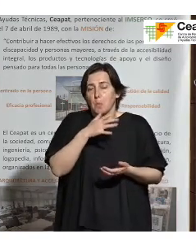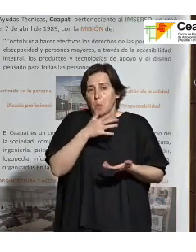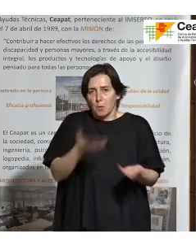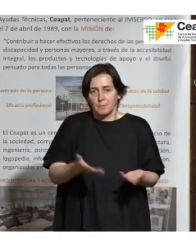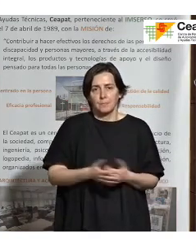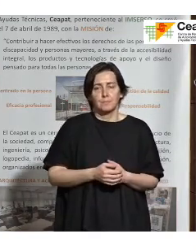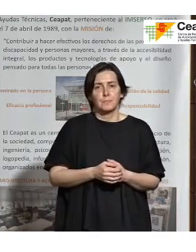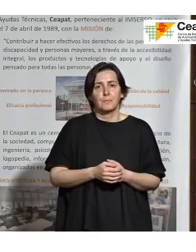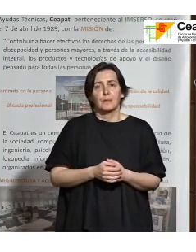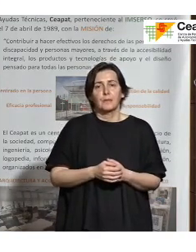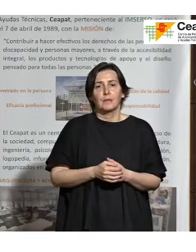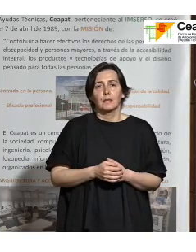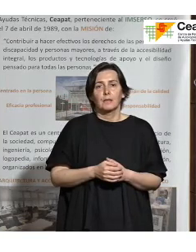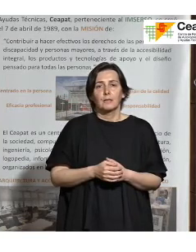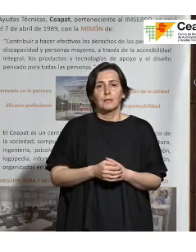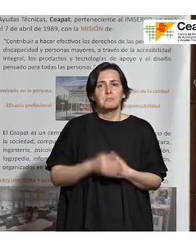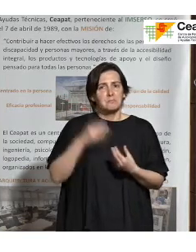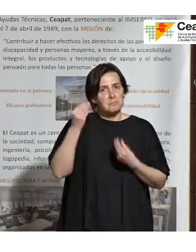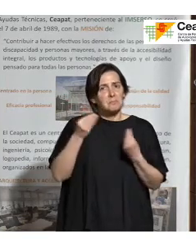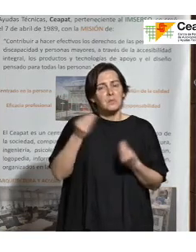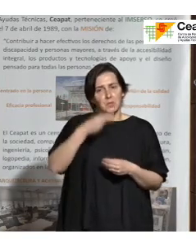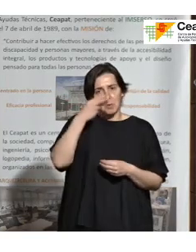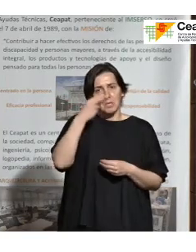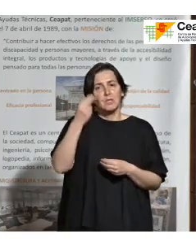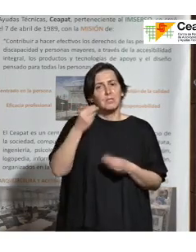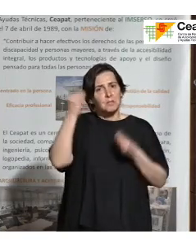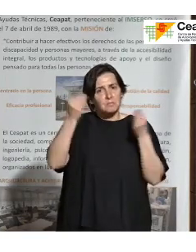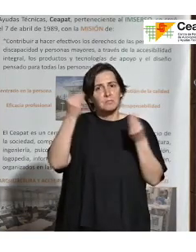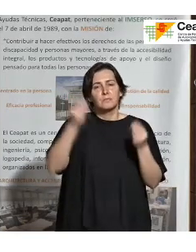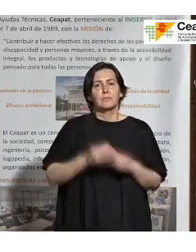que tiene otras complejidades pero bueno, creo que es una interesante reflexión.